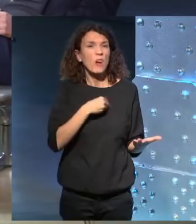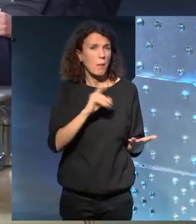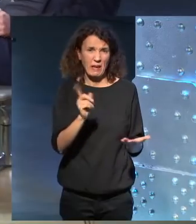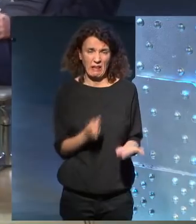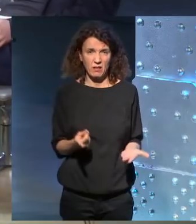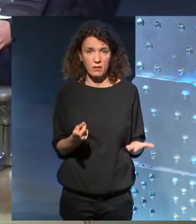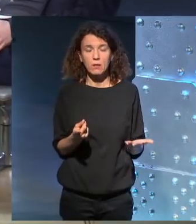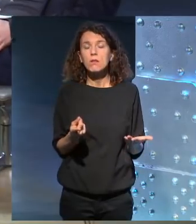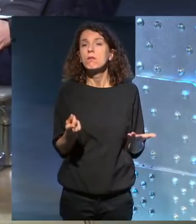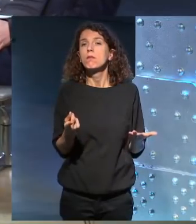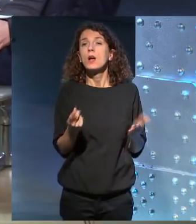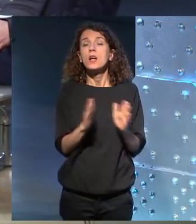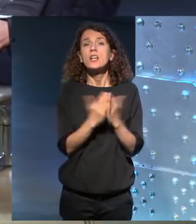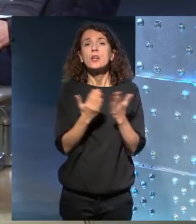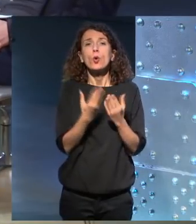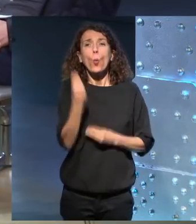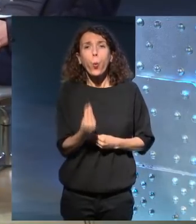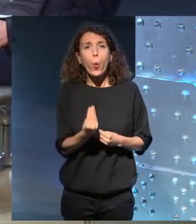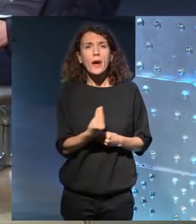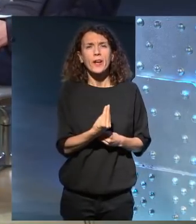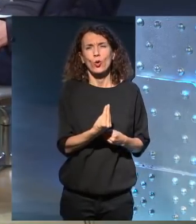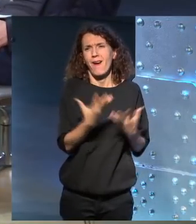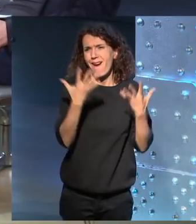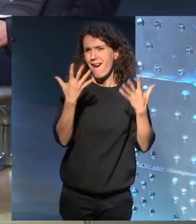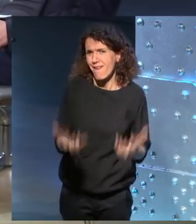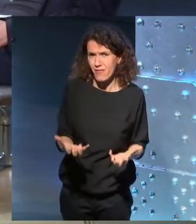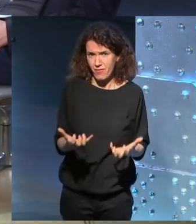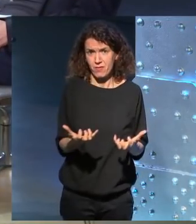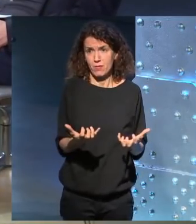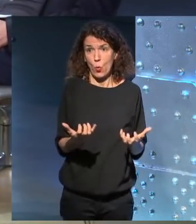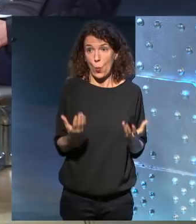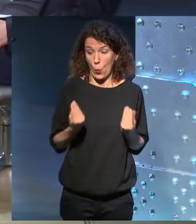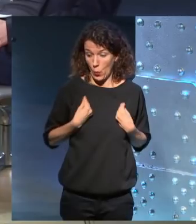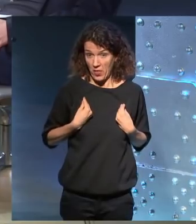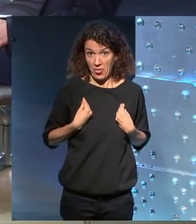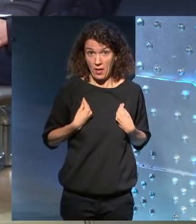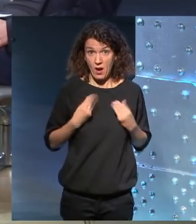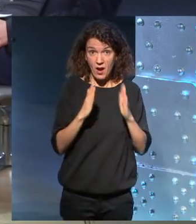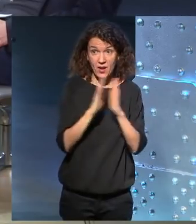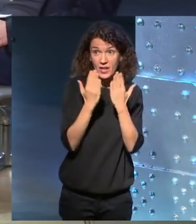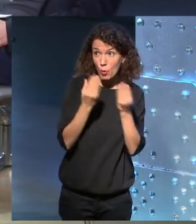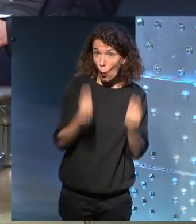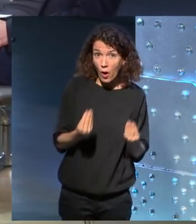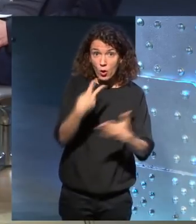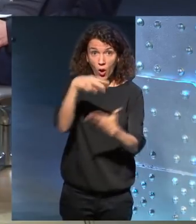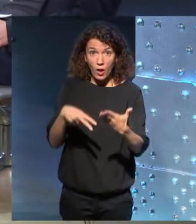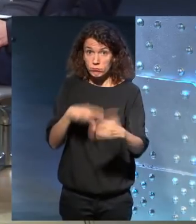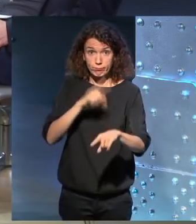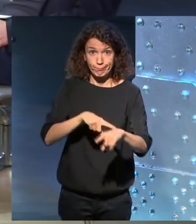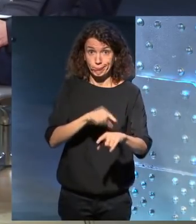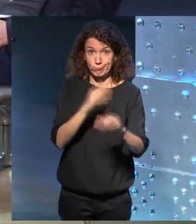libros buenos ya hay muchísimos. Hay demasiado, no alcanza una vida para leerlo. ¿Y para qué hay otro?